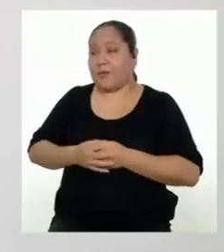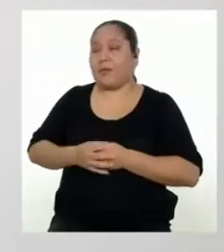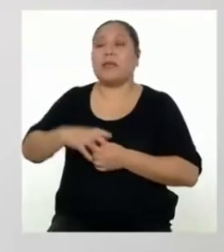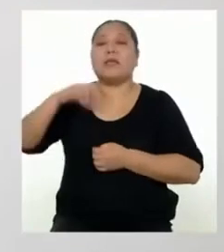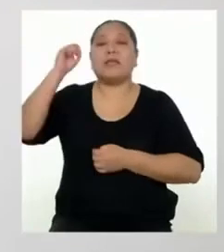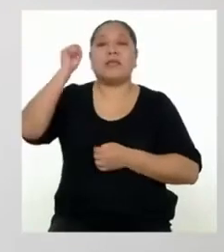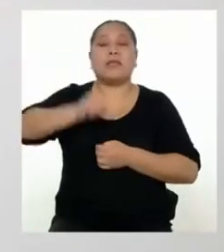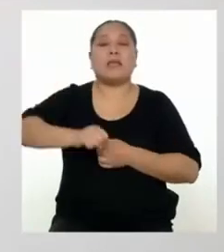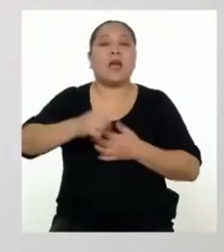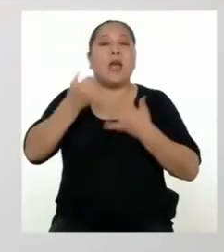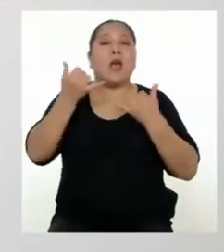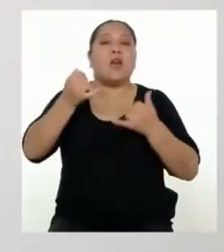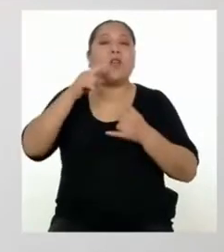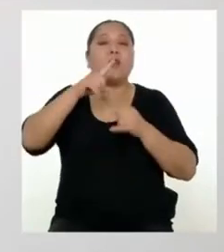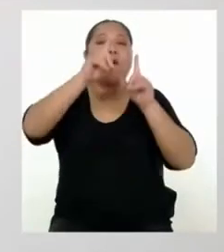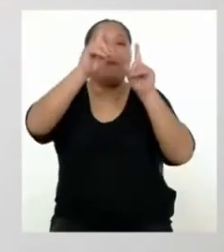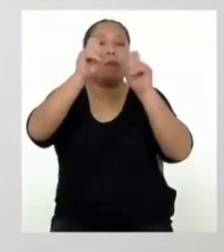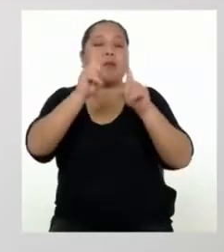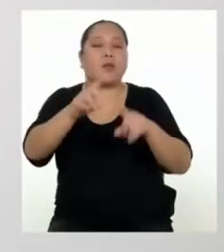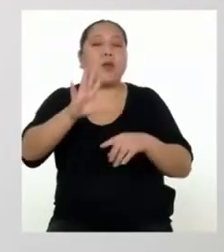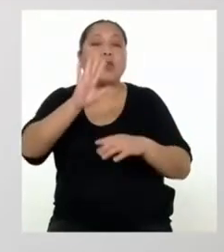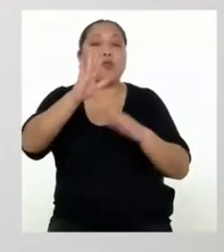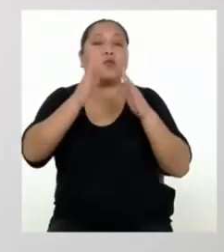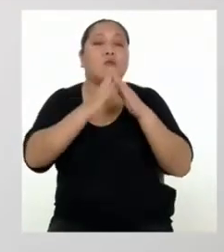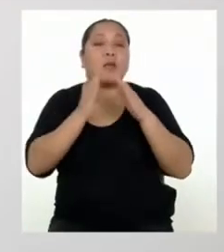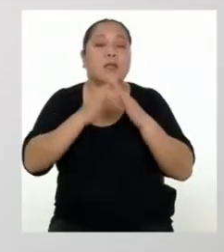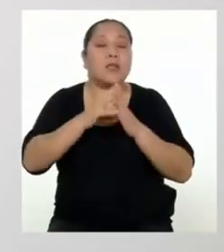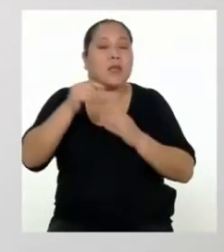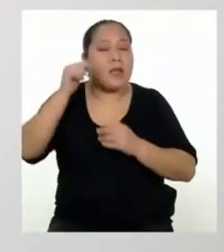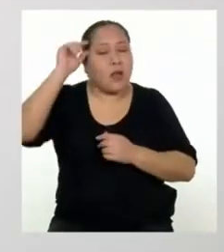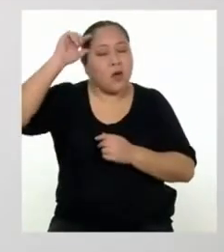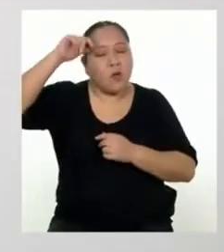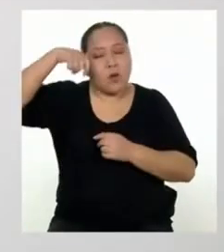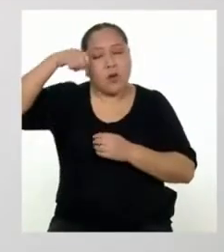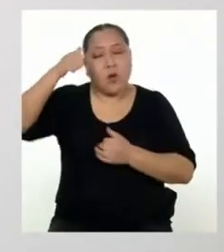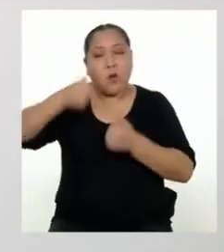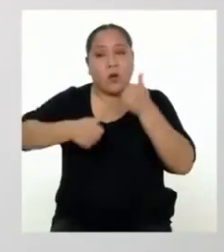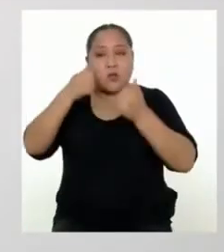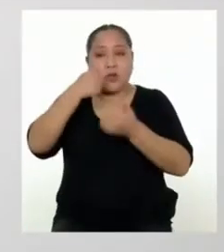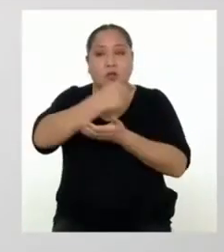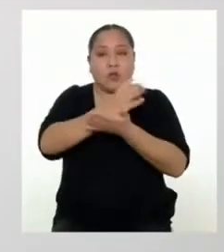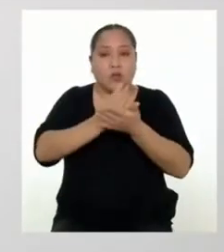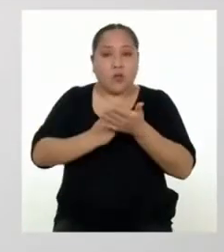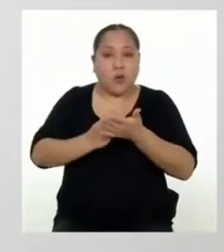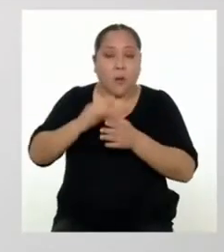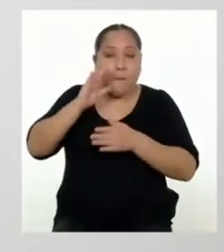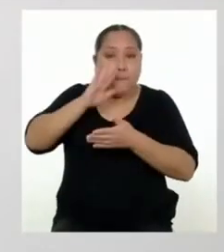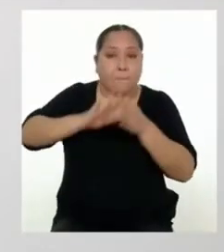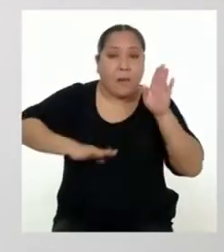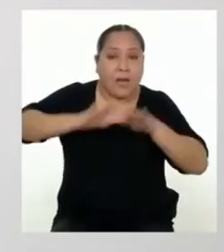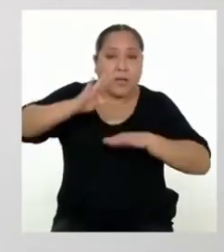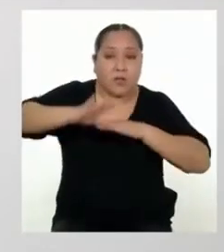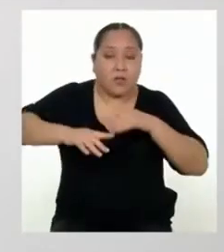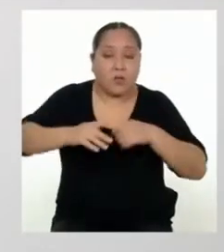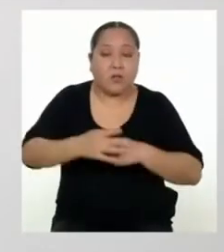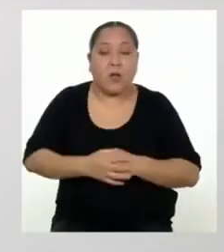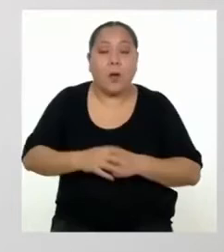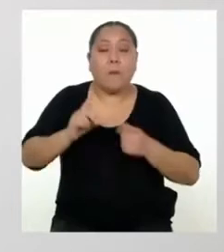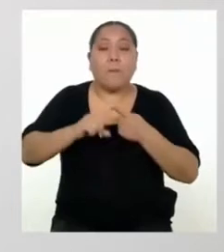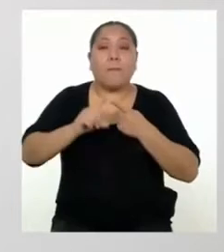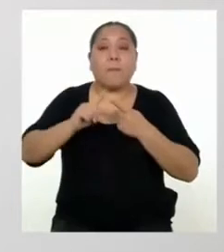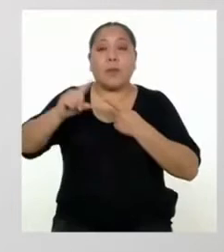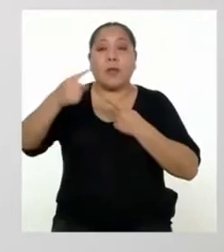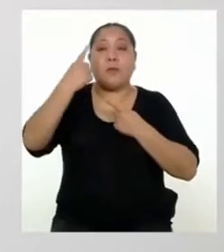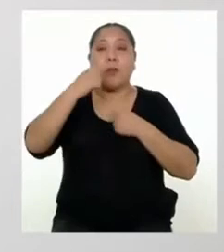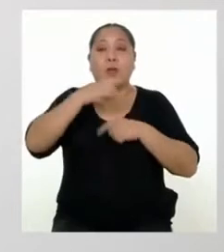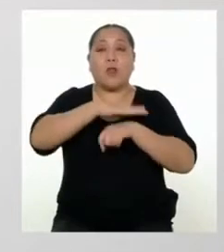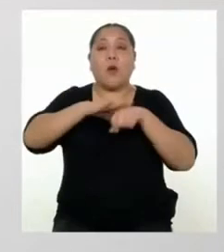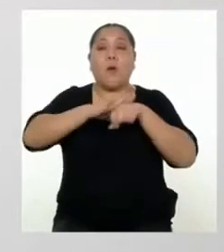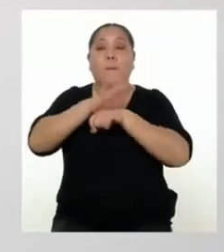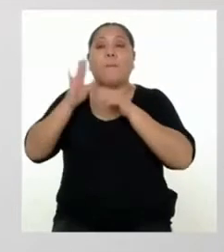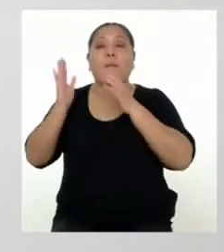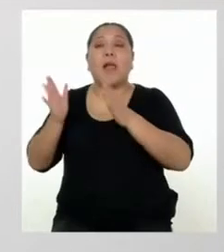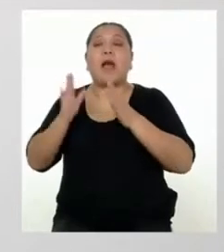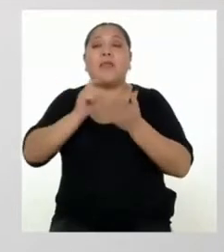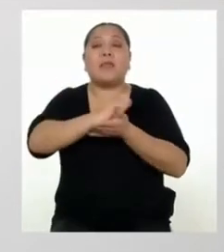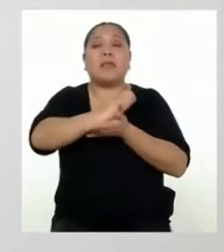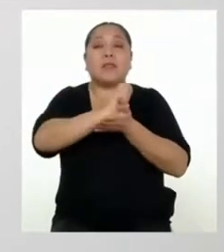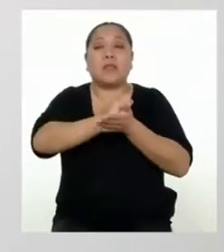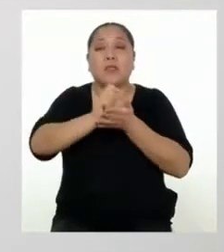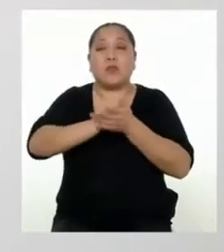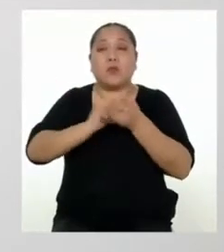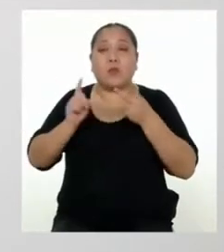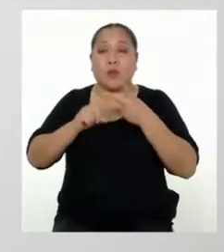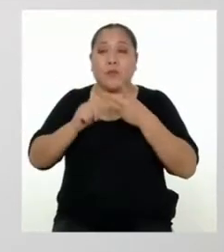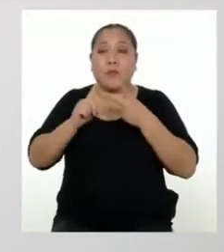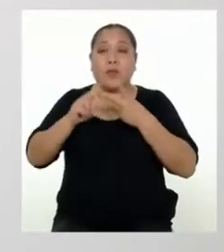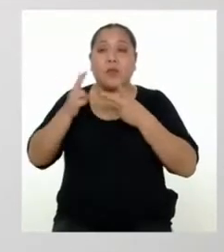Sí. Justo iba a preguntar si en casa recuerdan qué paso seguir. El primer paso será elaborar nuestro plan de escritura.